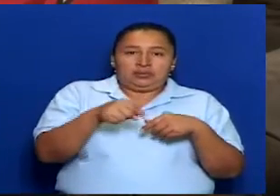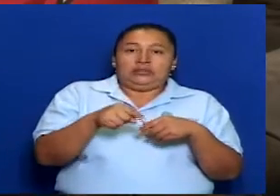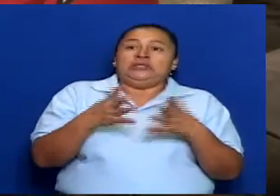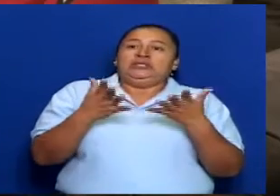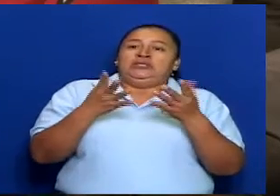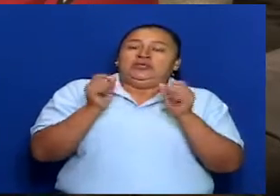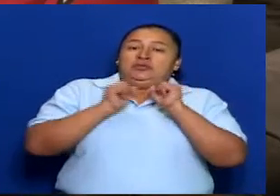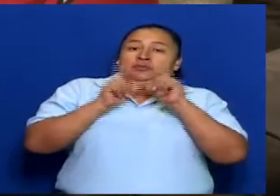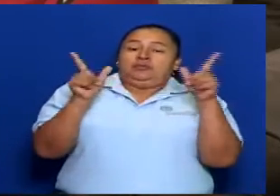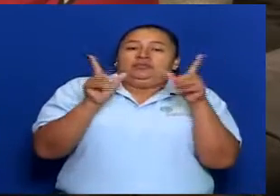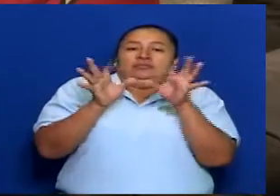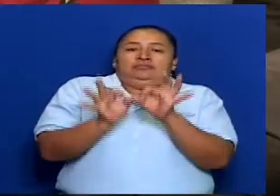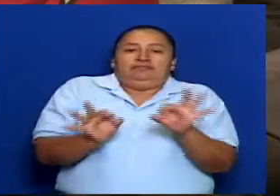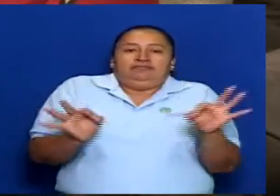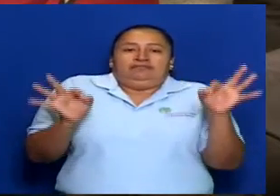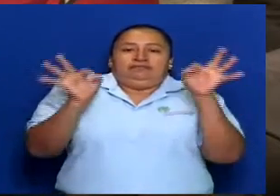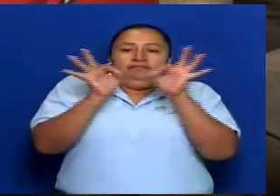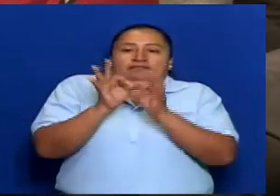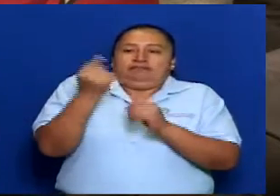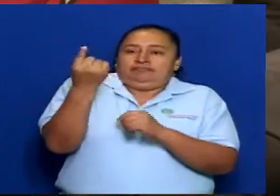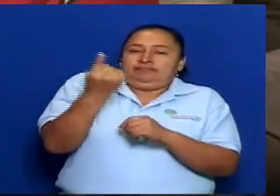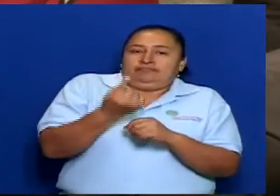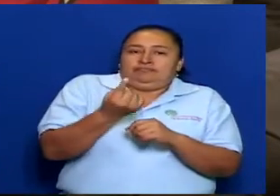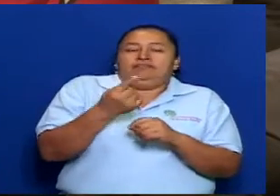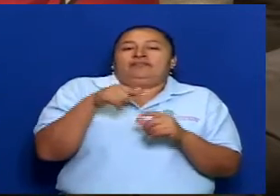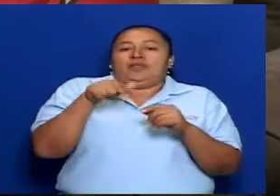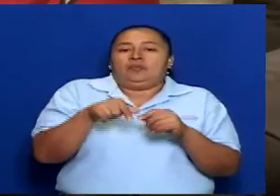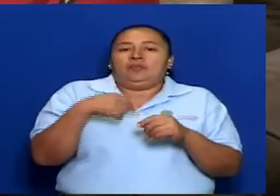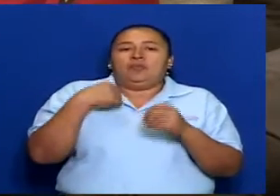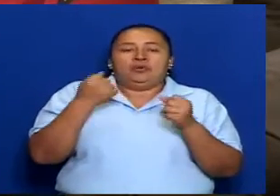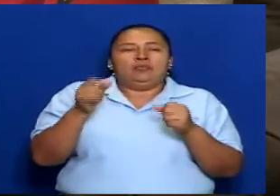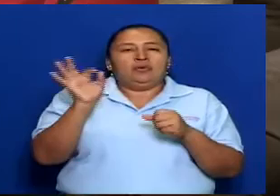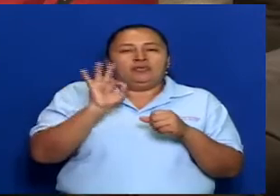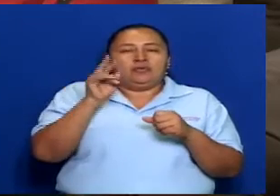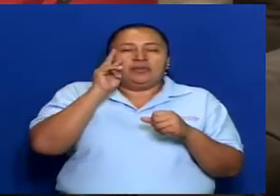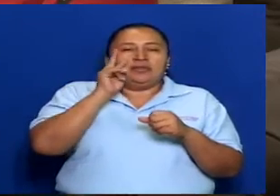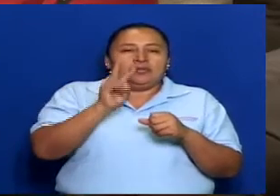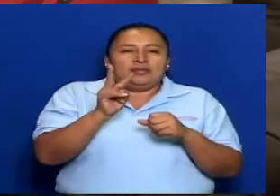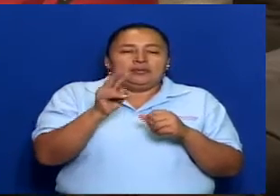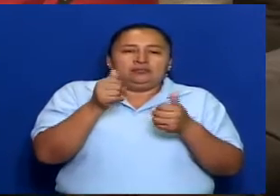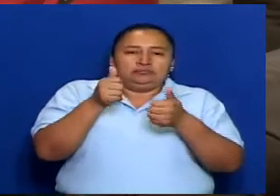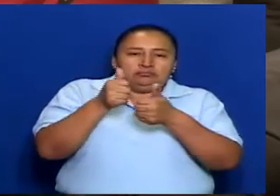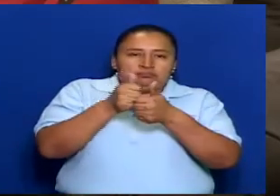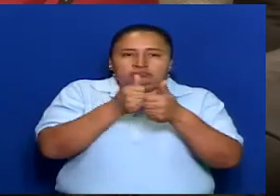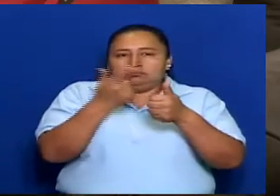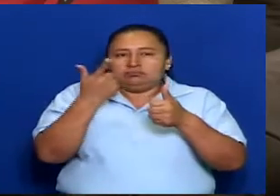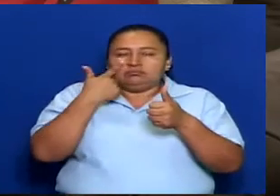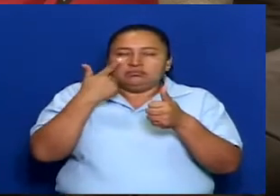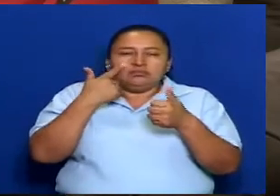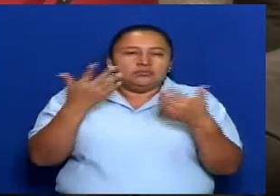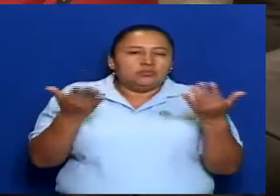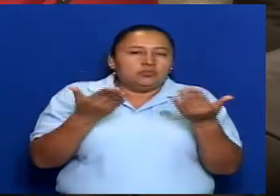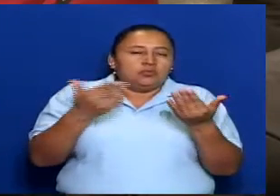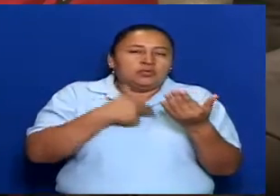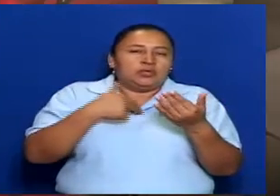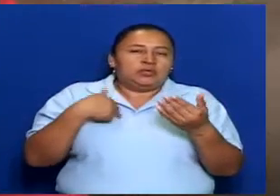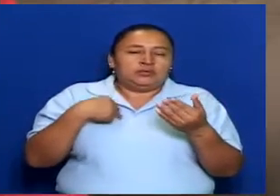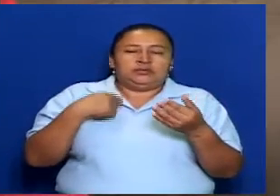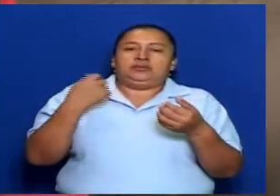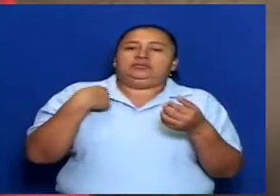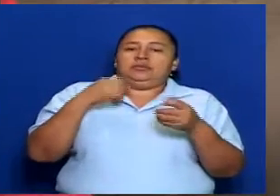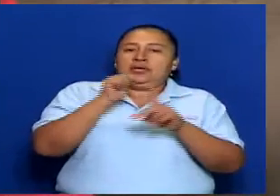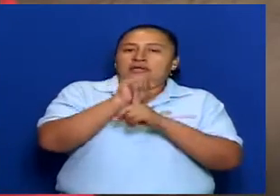importante porque de esta manera estamos visualizando, monitoreando el quehacer del Parlamento